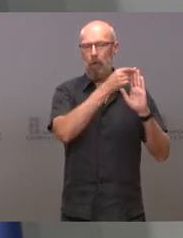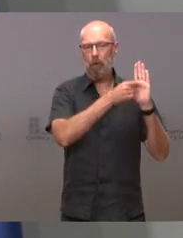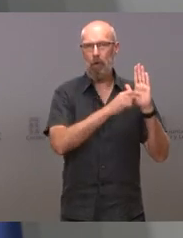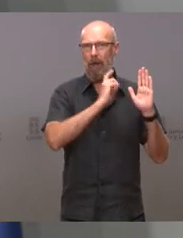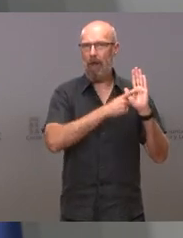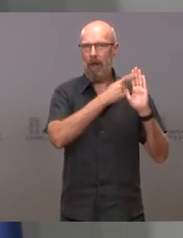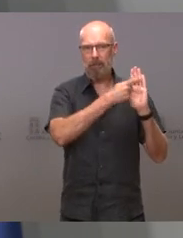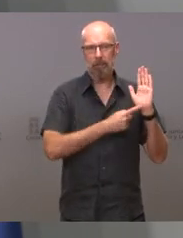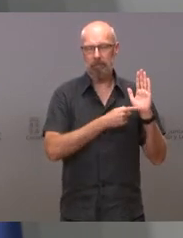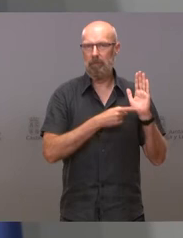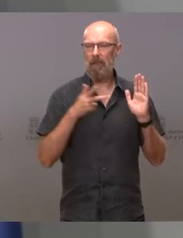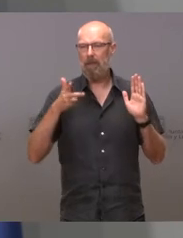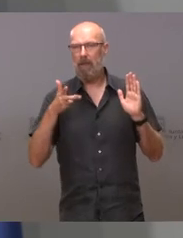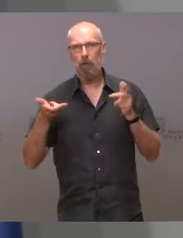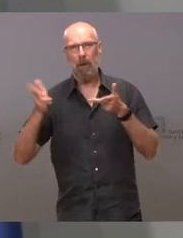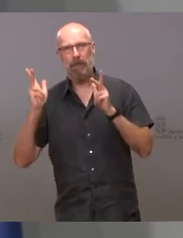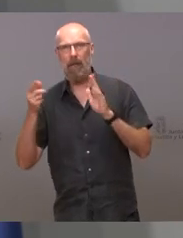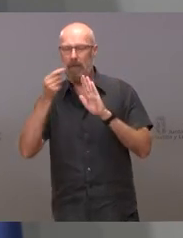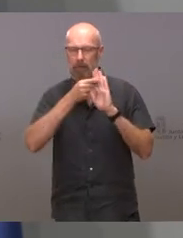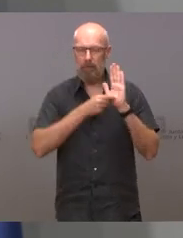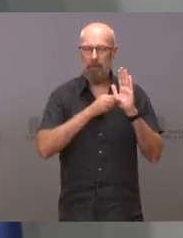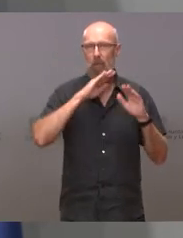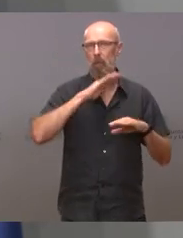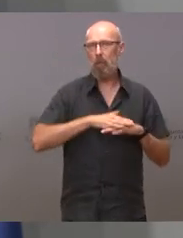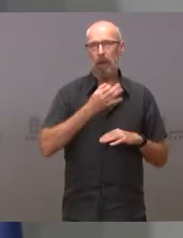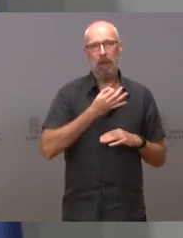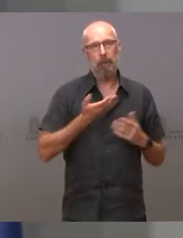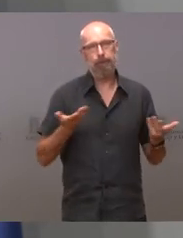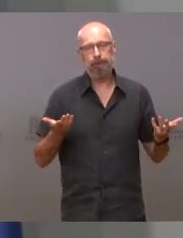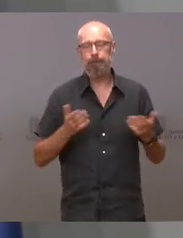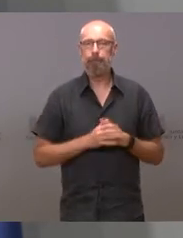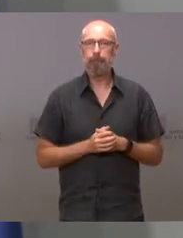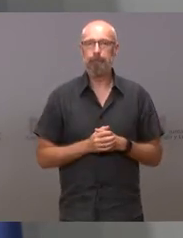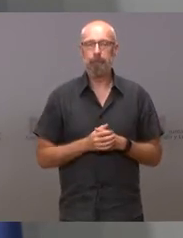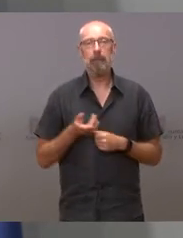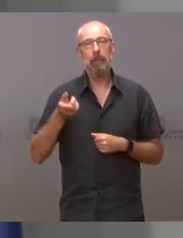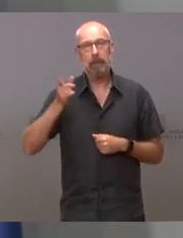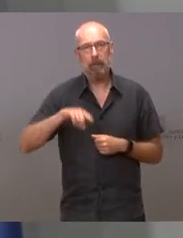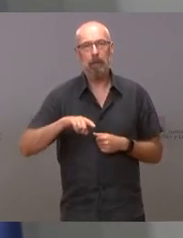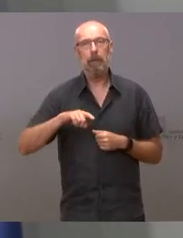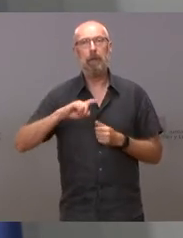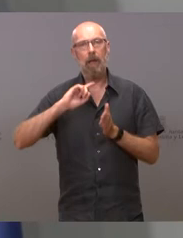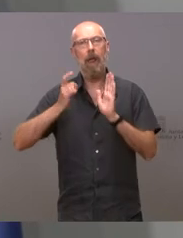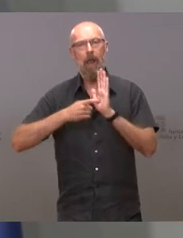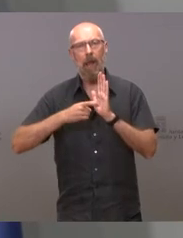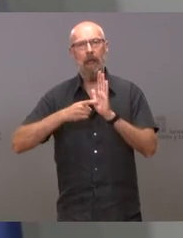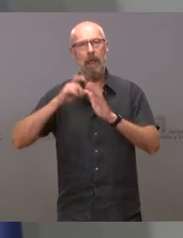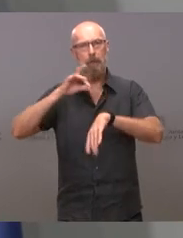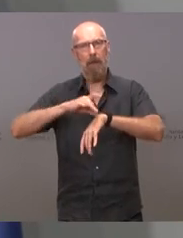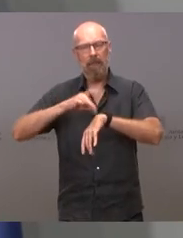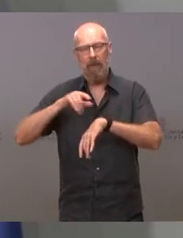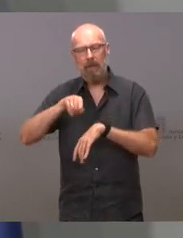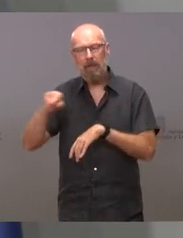derechos y libertades individuales, y el cumplimiento también de la Ley de Derechos del Paciente, que también